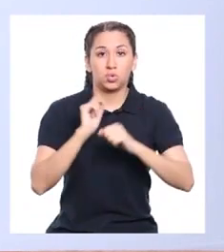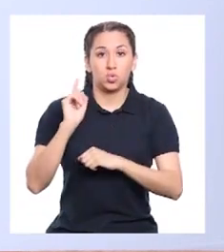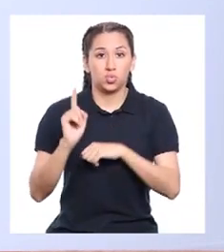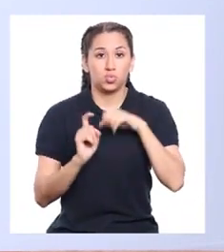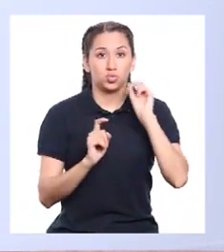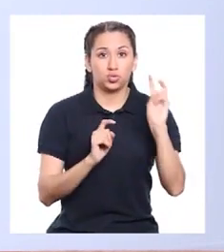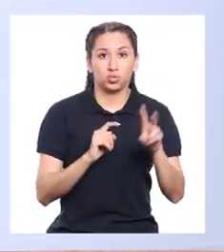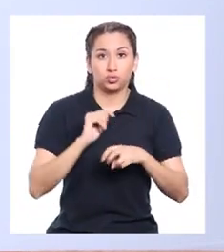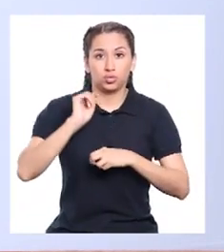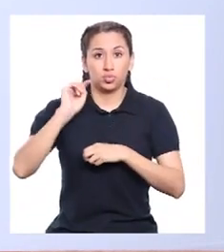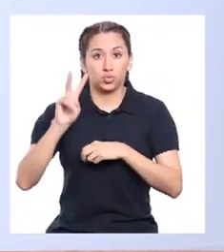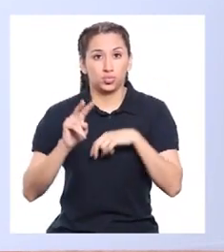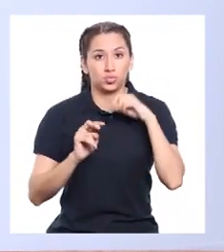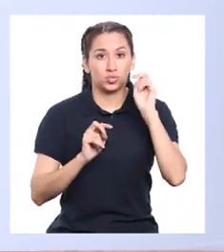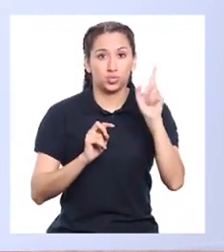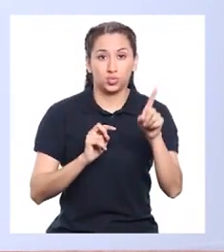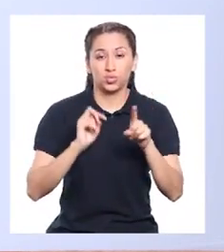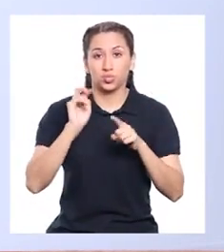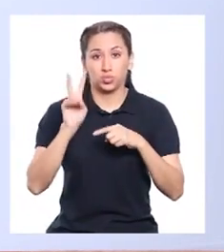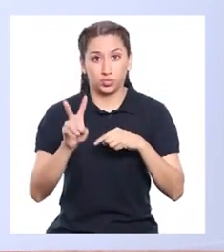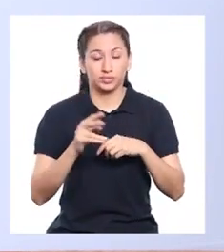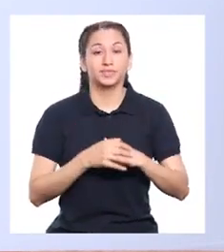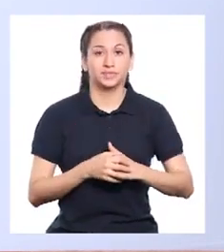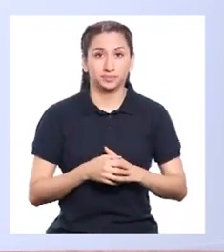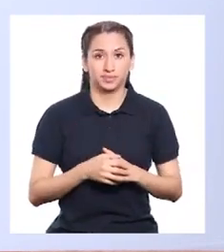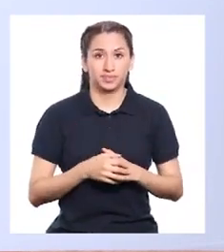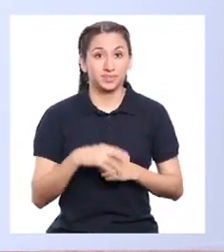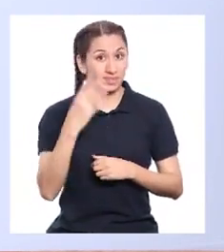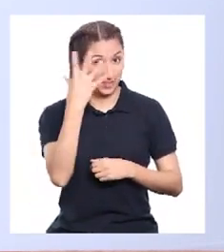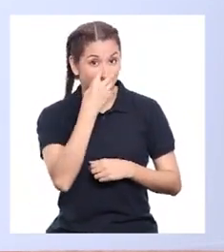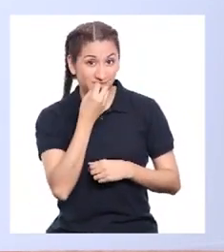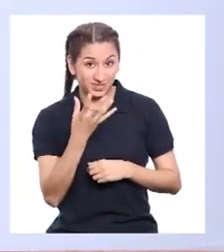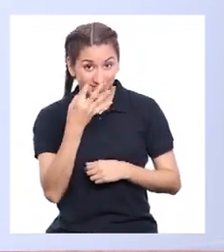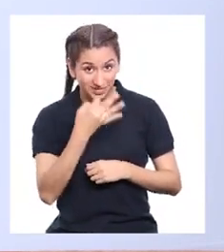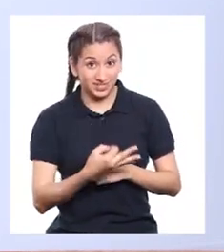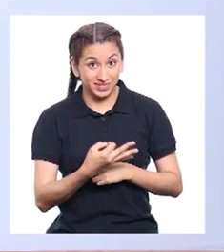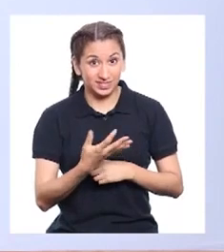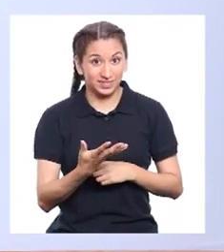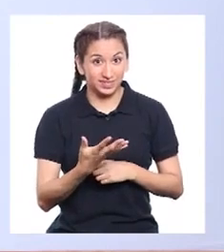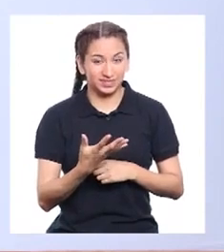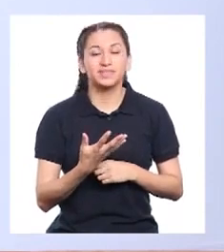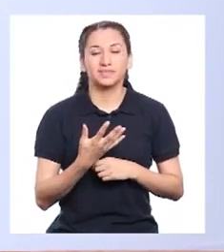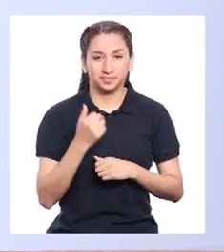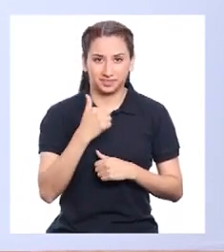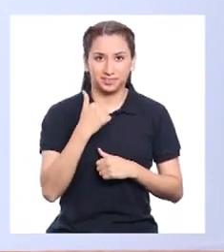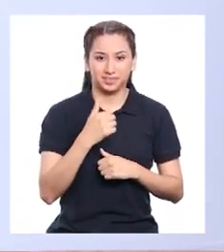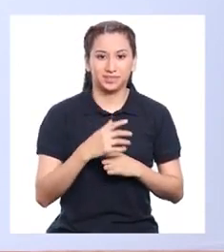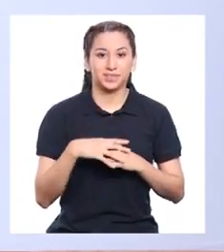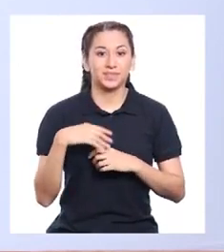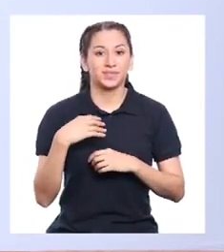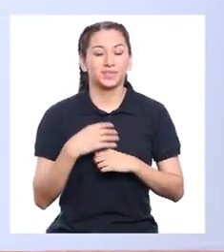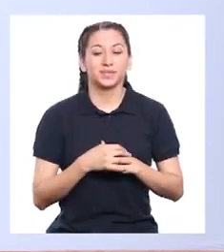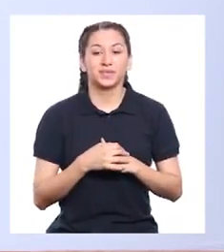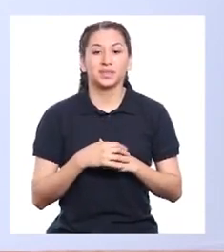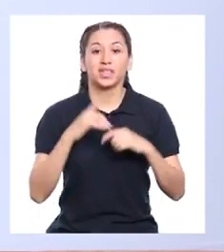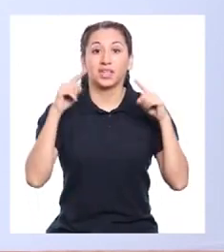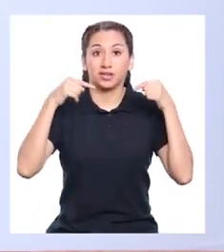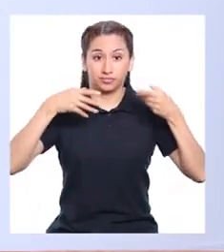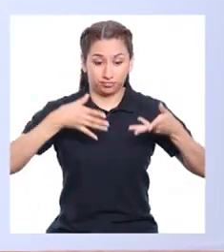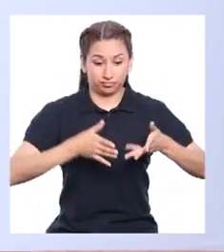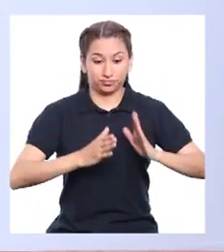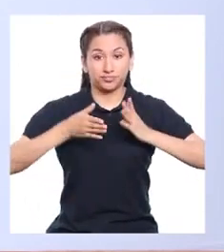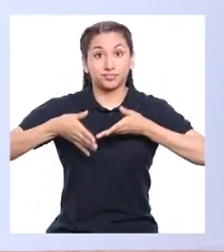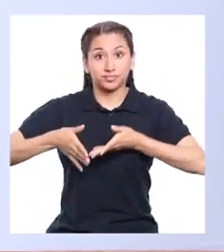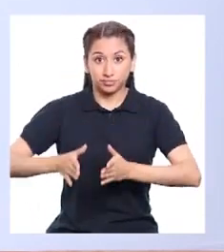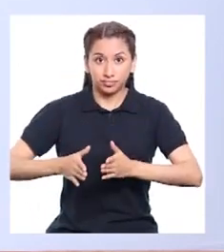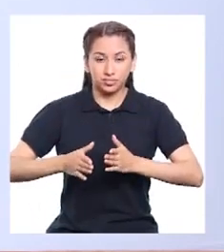dos, un, dos, un, dos. ¿No les parece divertido? Eso es. Las